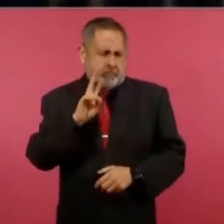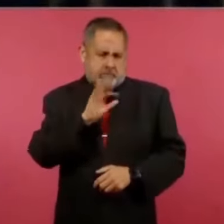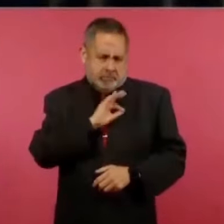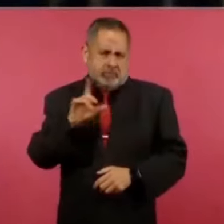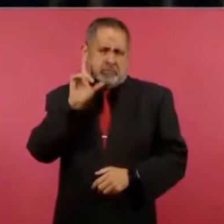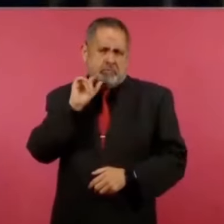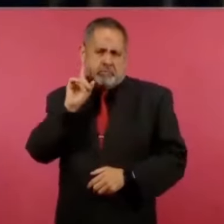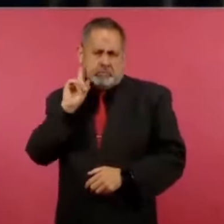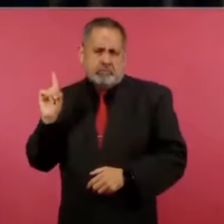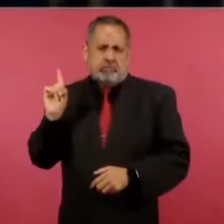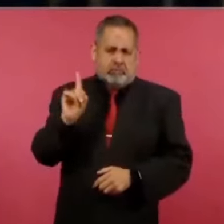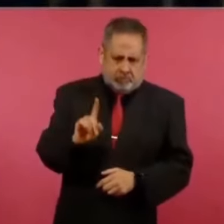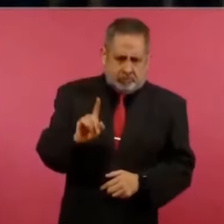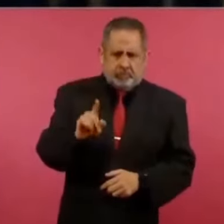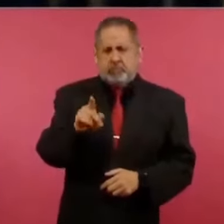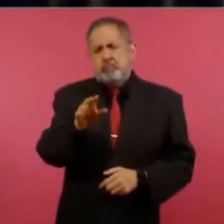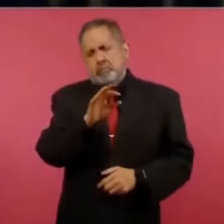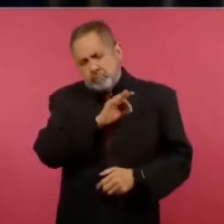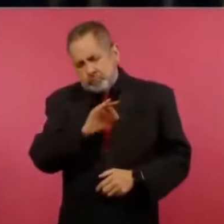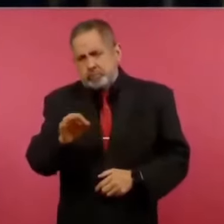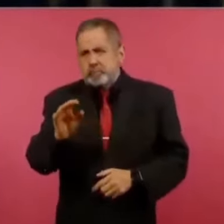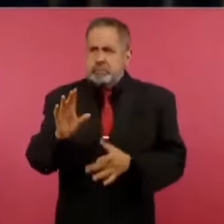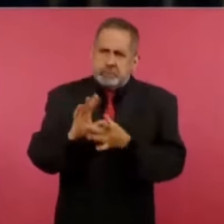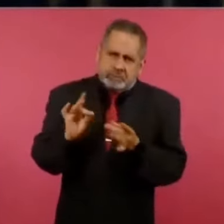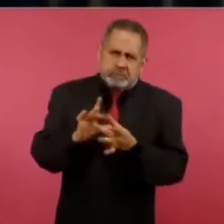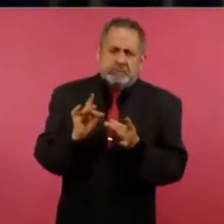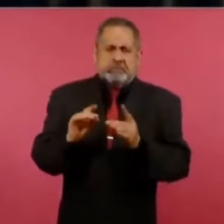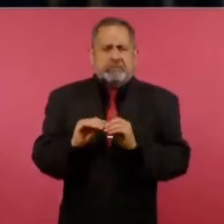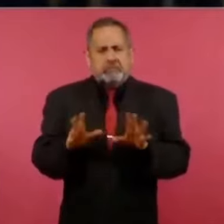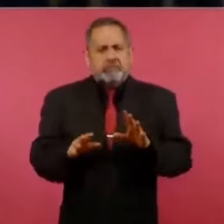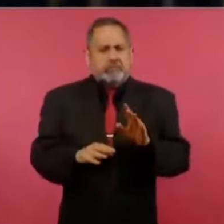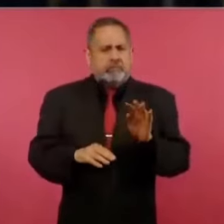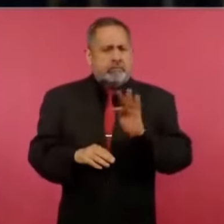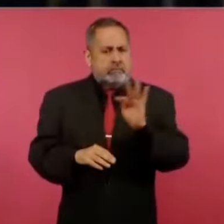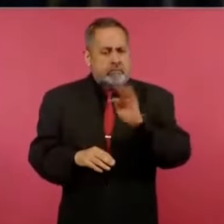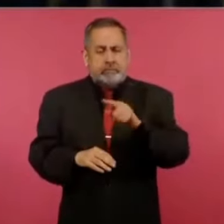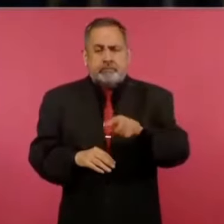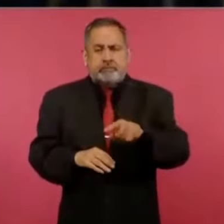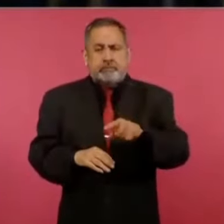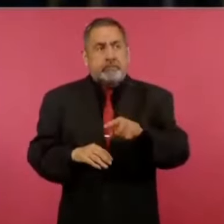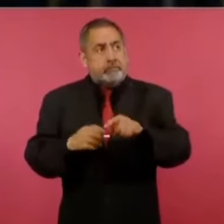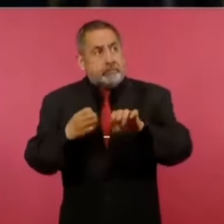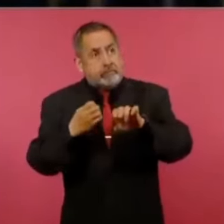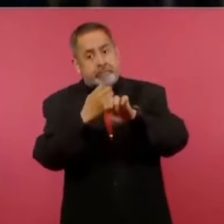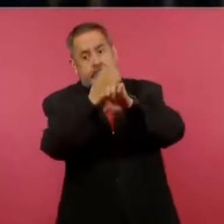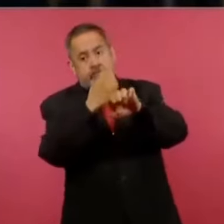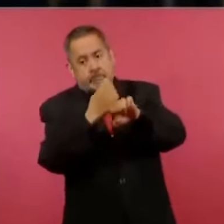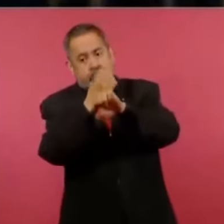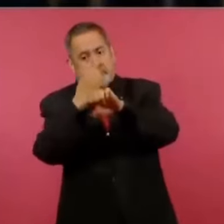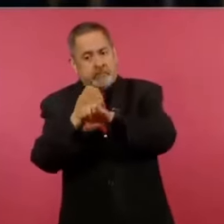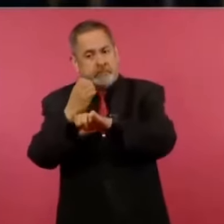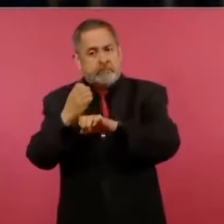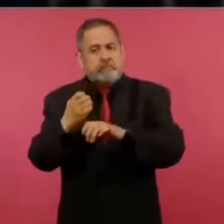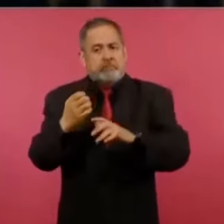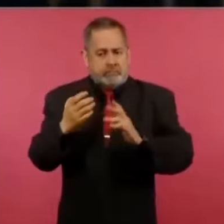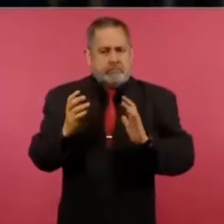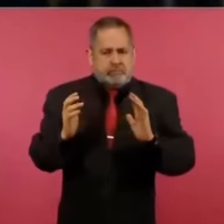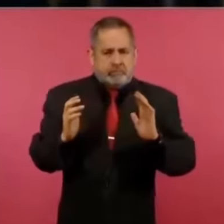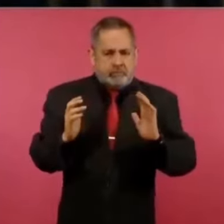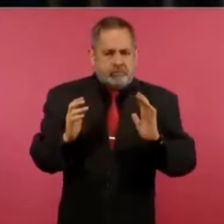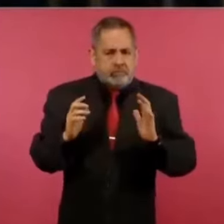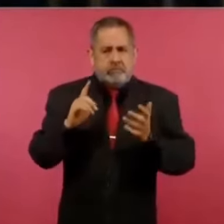reporte indicar si de alguna manera en algunos estados en donde ha habido